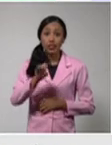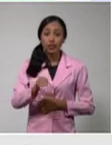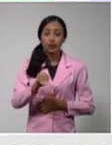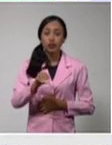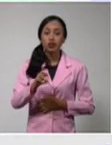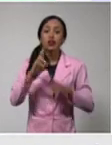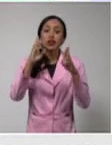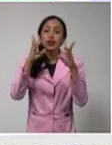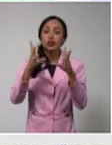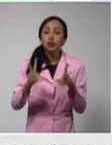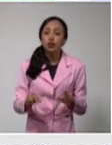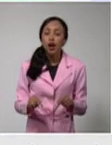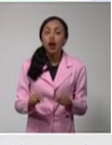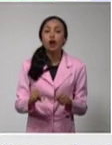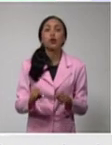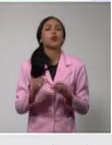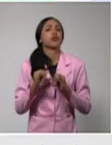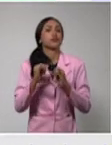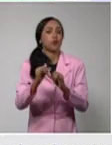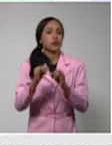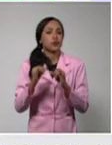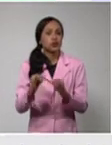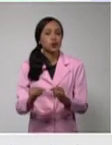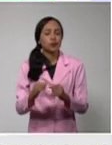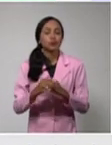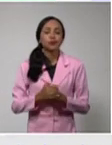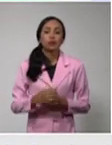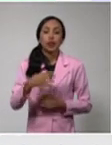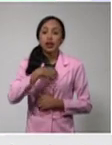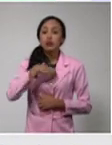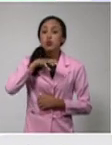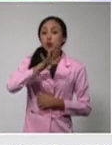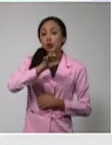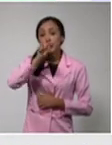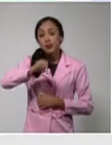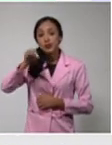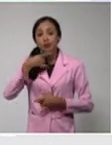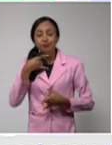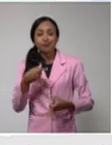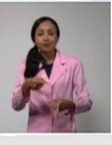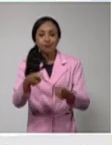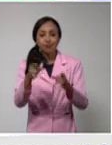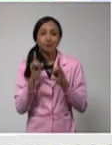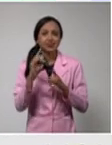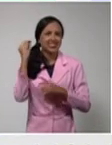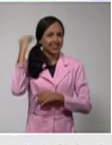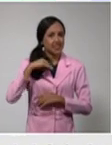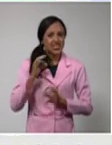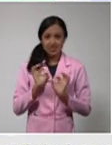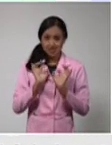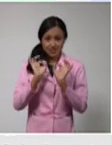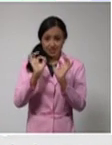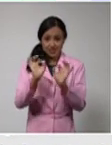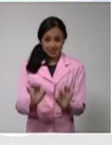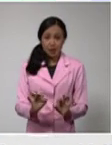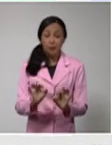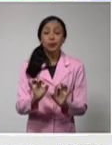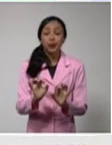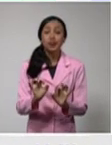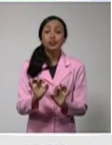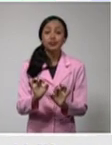resultados, los indicadores, el tener cuatro fallecidos, saben que siempre nos consideramos que